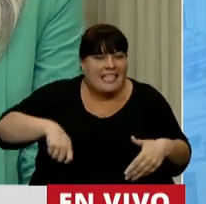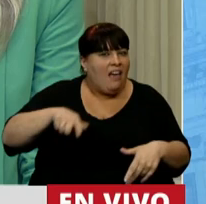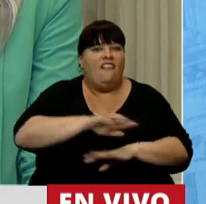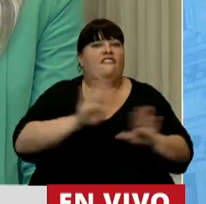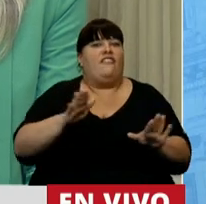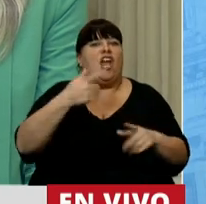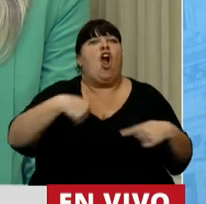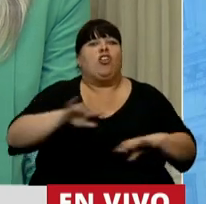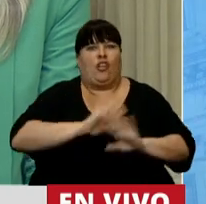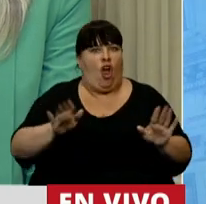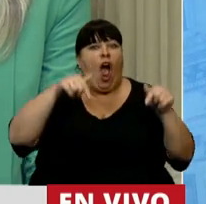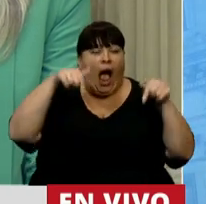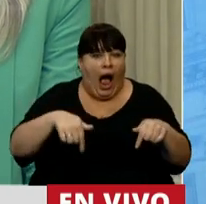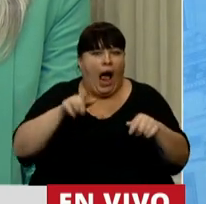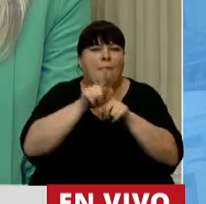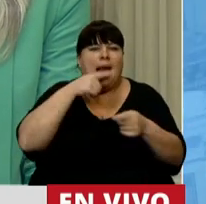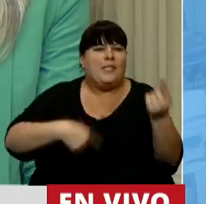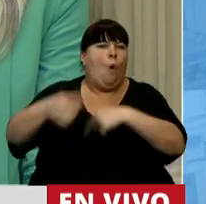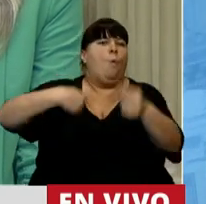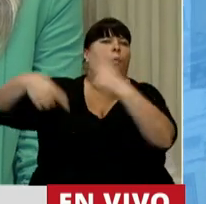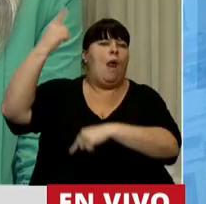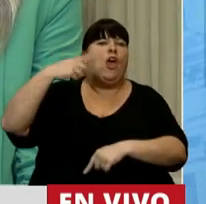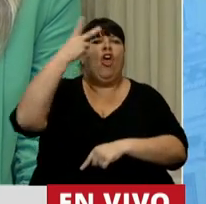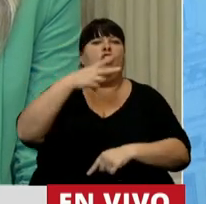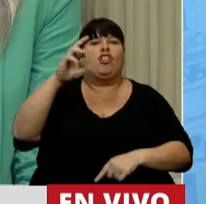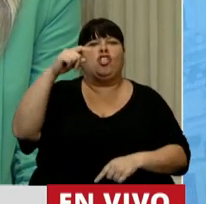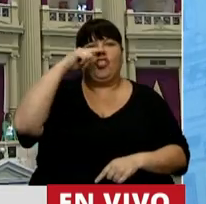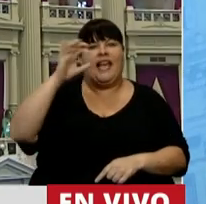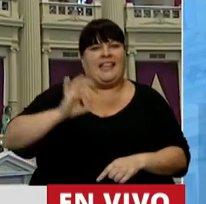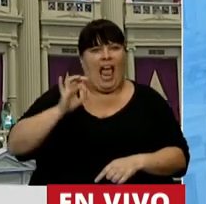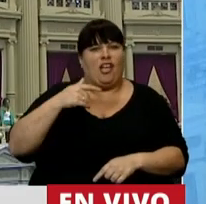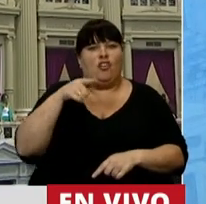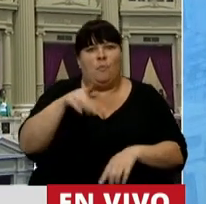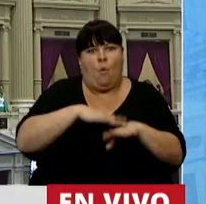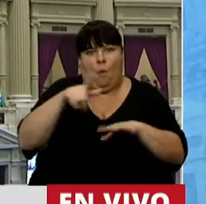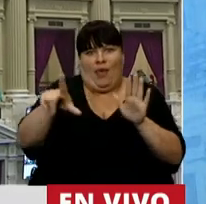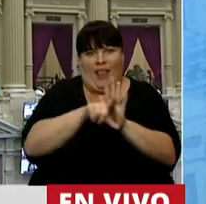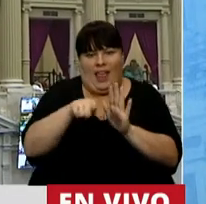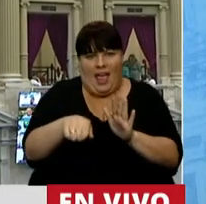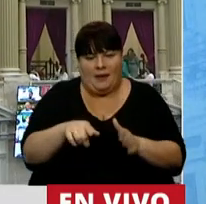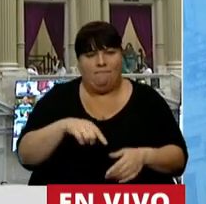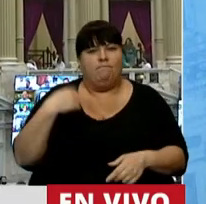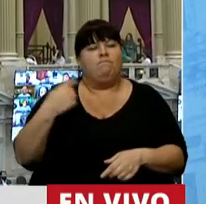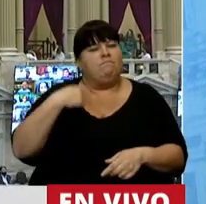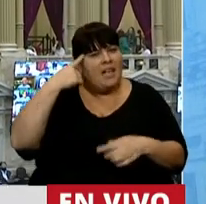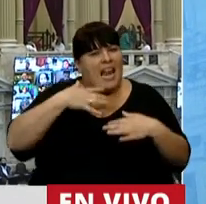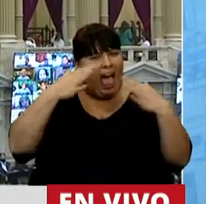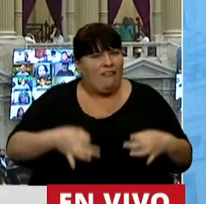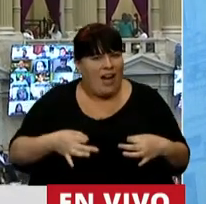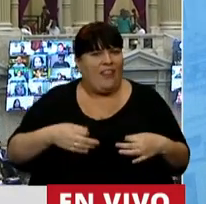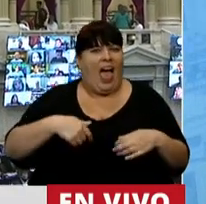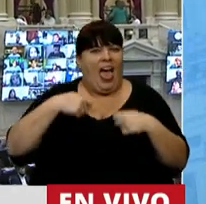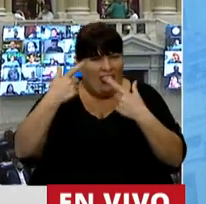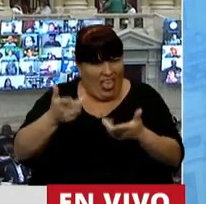de ser cosa. Hoy retrocedemos 207 años con esta ley. ¿Creemos en serio que estamos